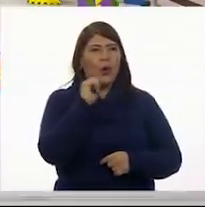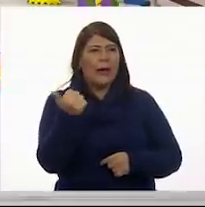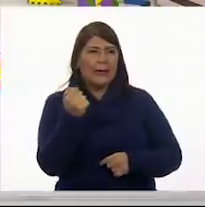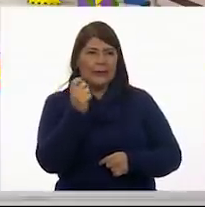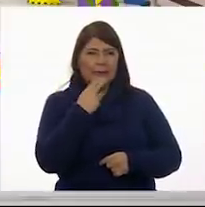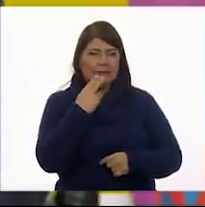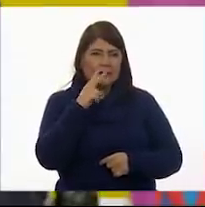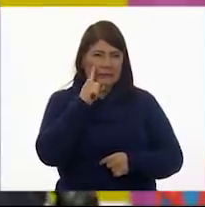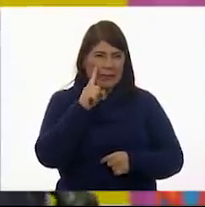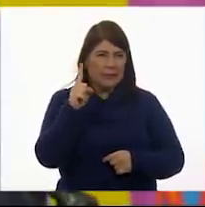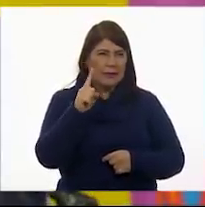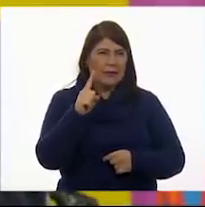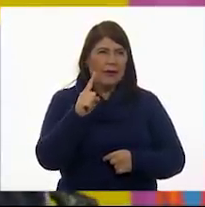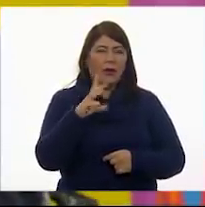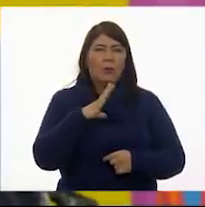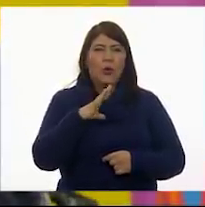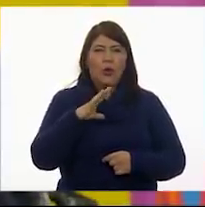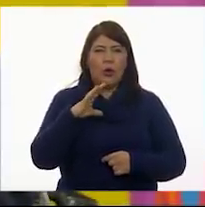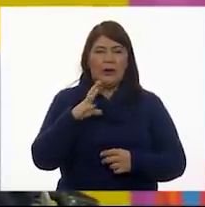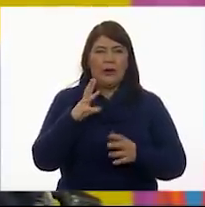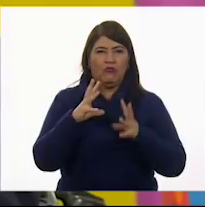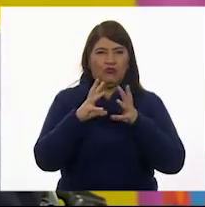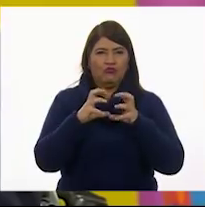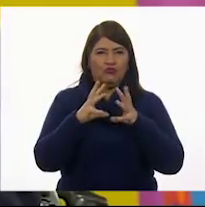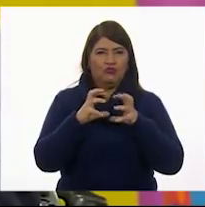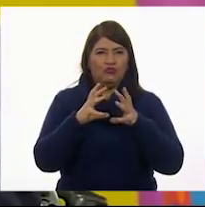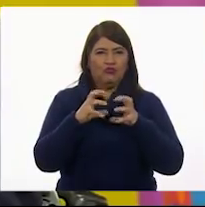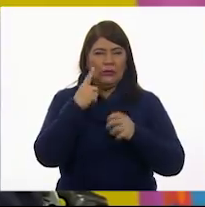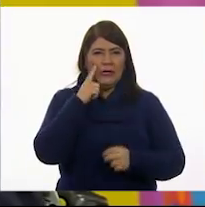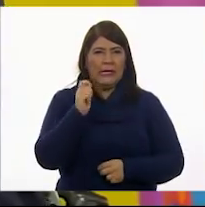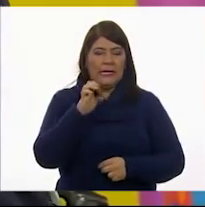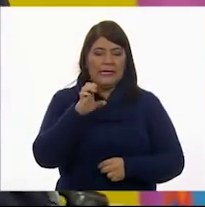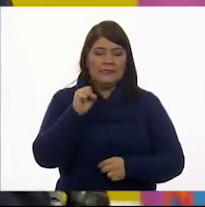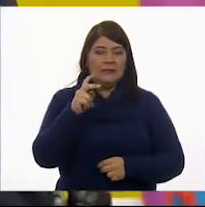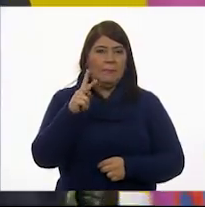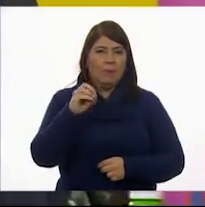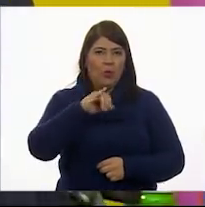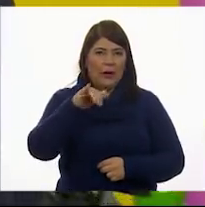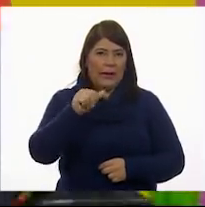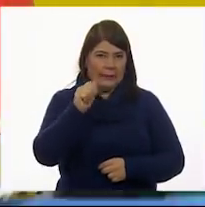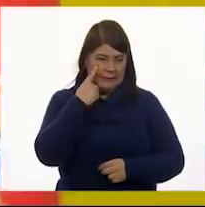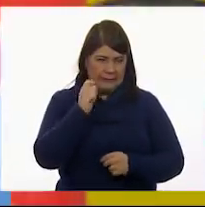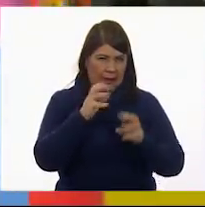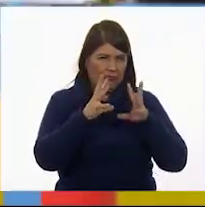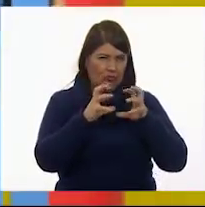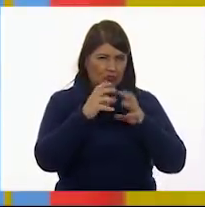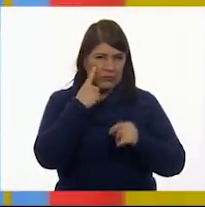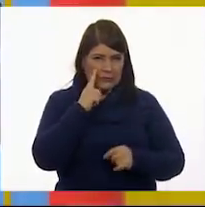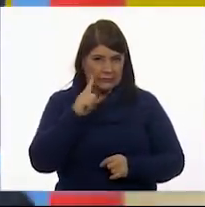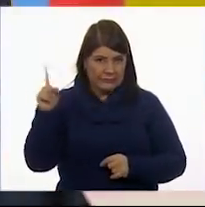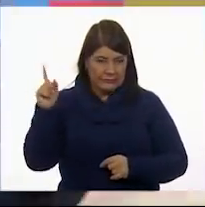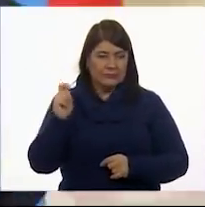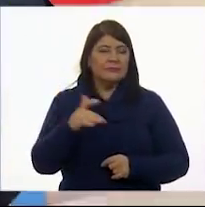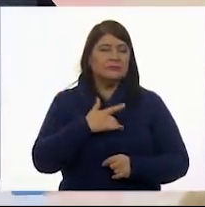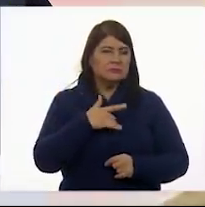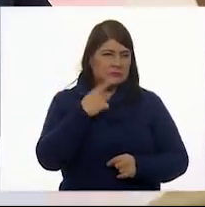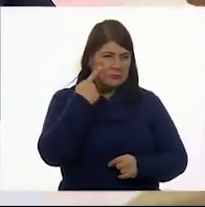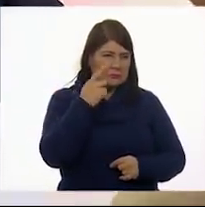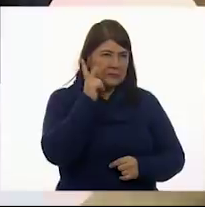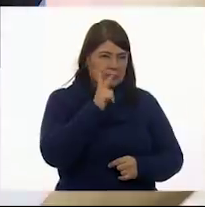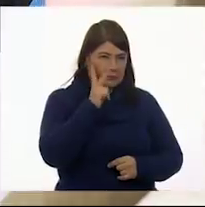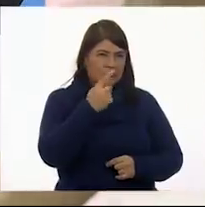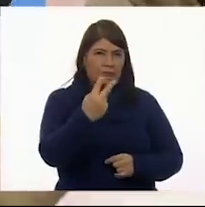una...? Esponja. Una esponja. ¿Quieres intentar hacer con la esponja? Sí, claro. Vamos allá en casa para que nos puedan